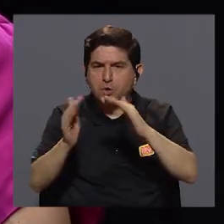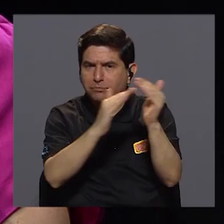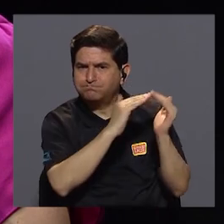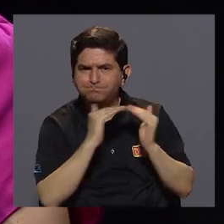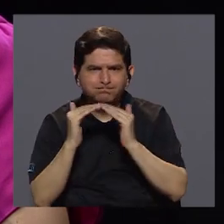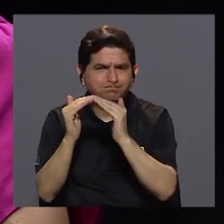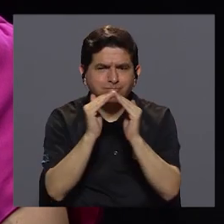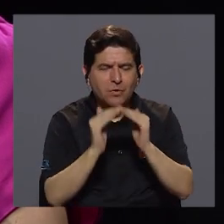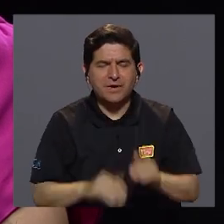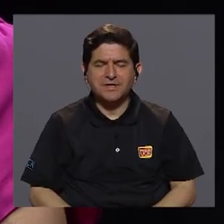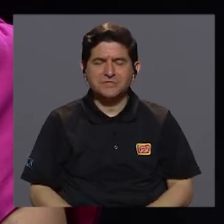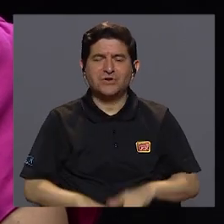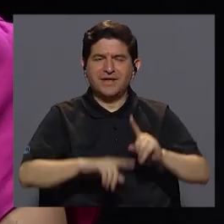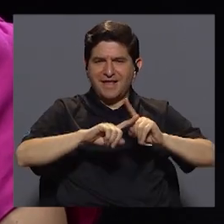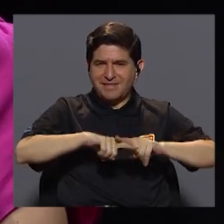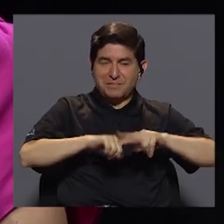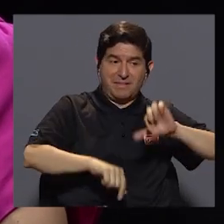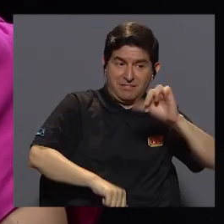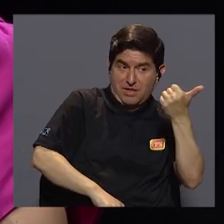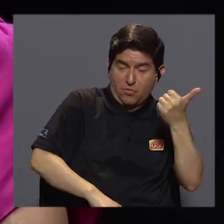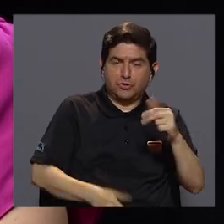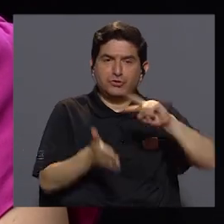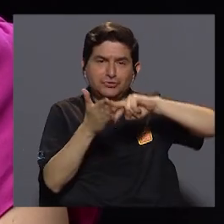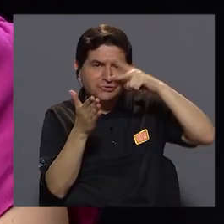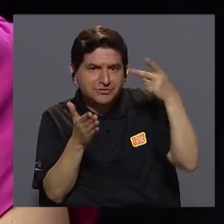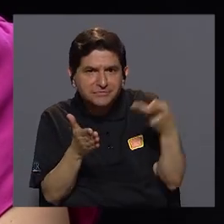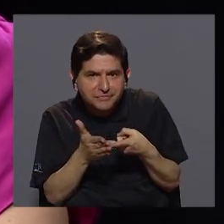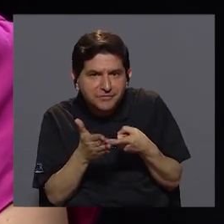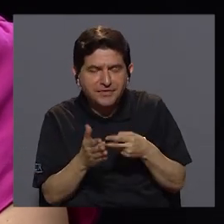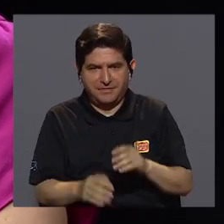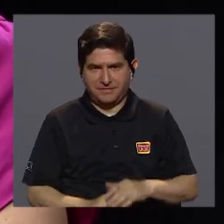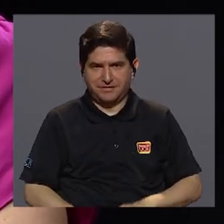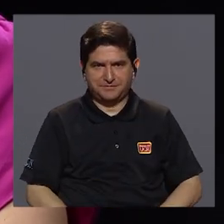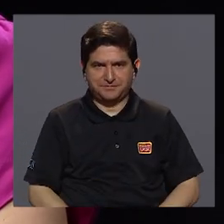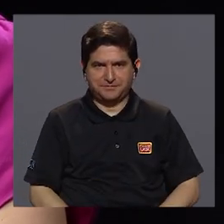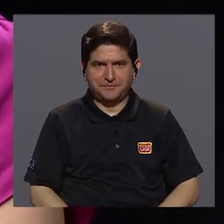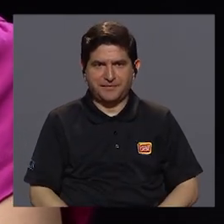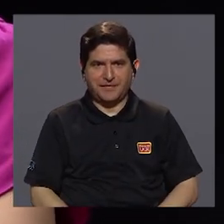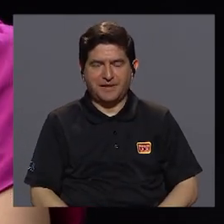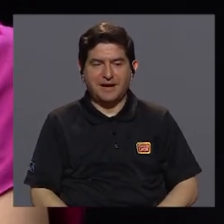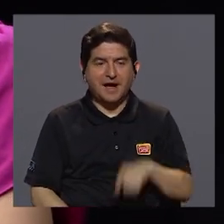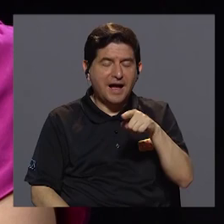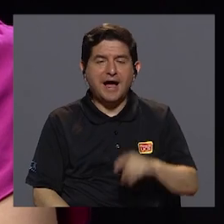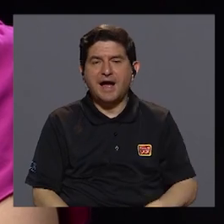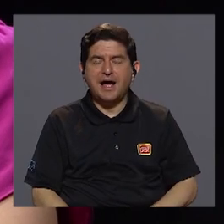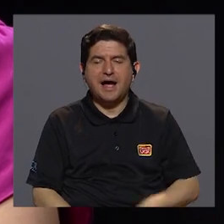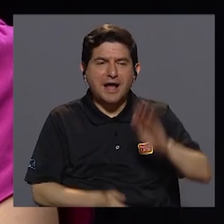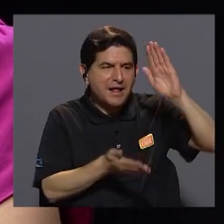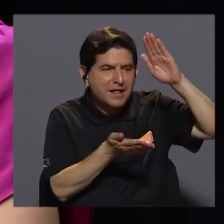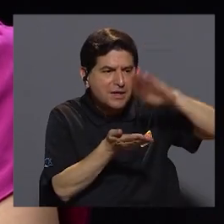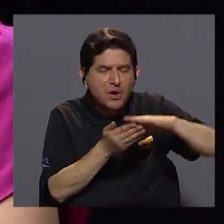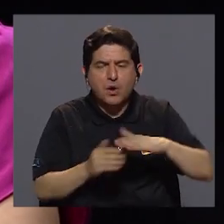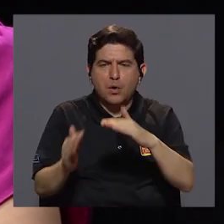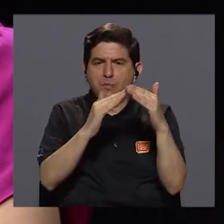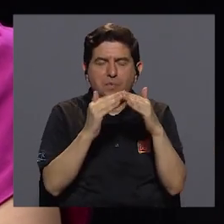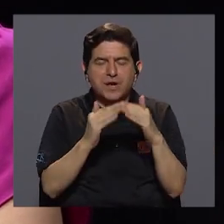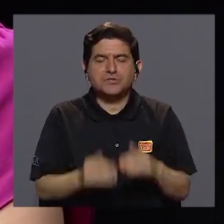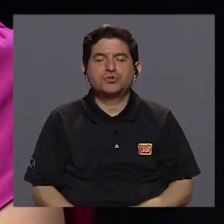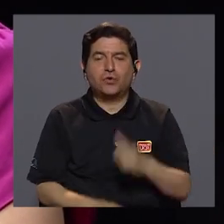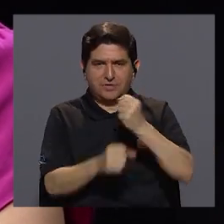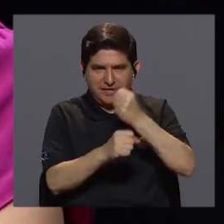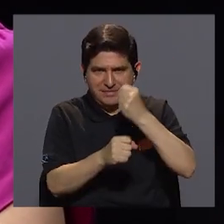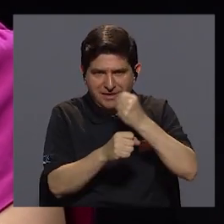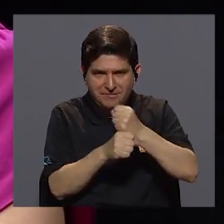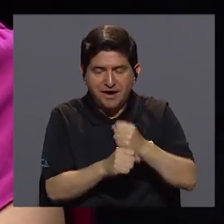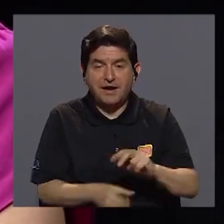población dependiente, esto va a implicar que la decreciente población en edad productiva